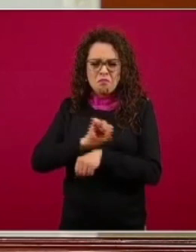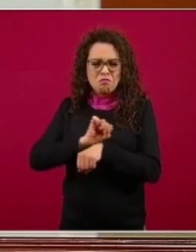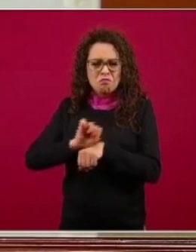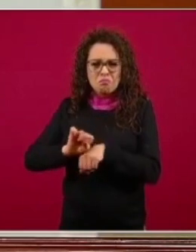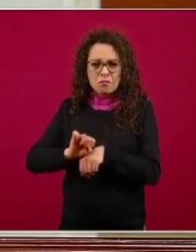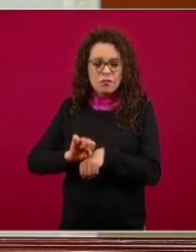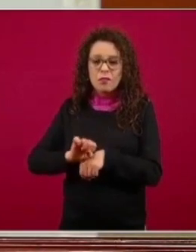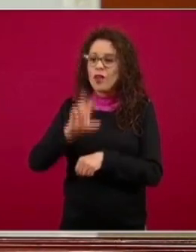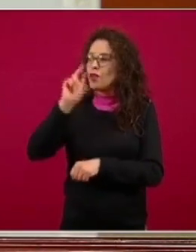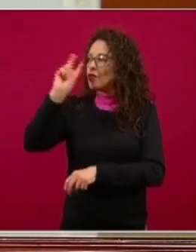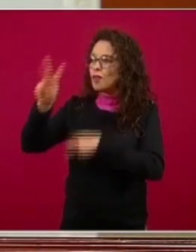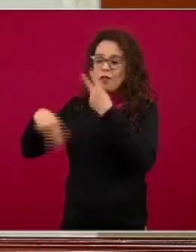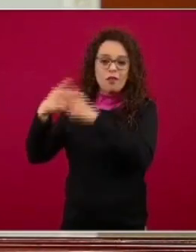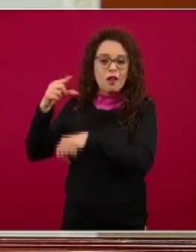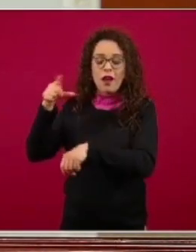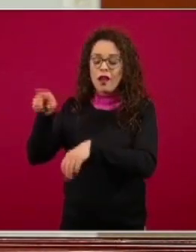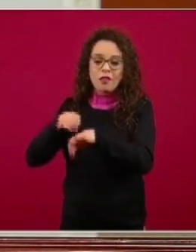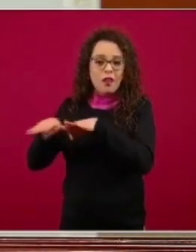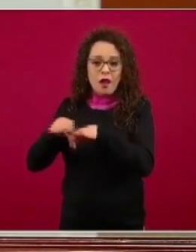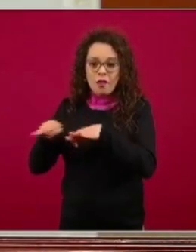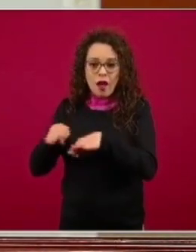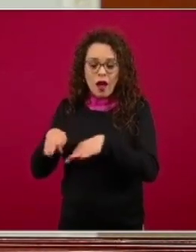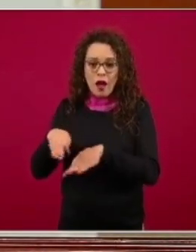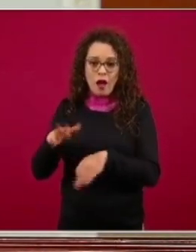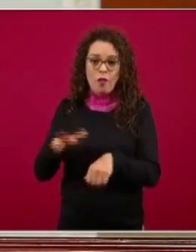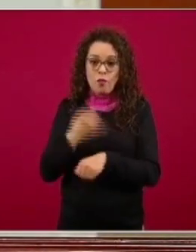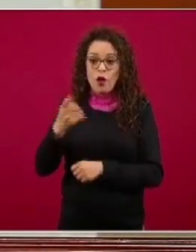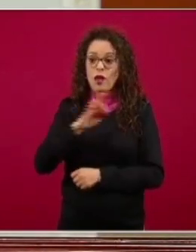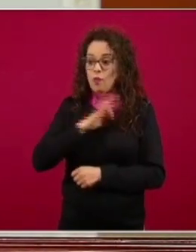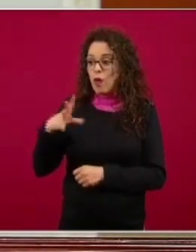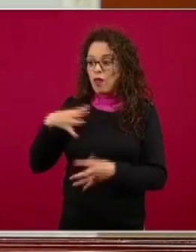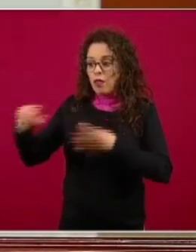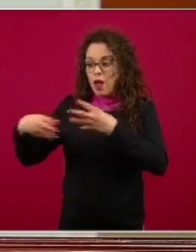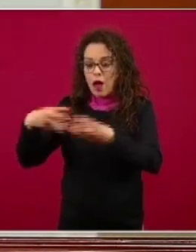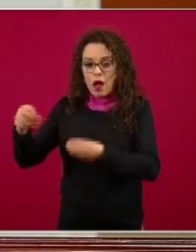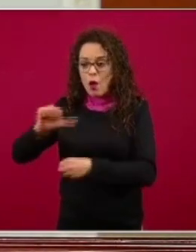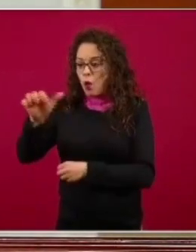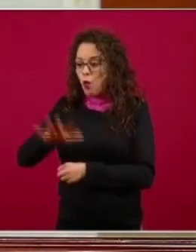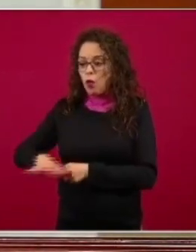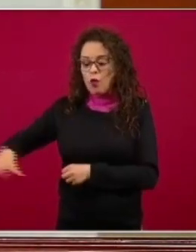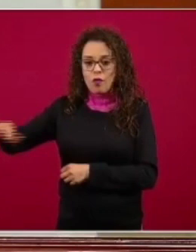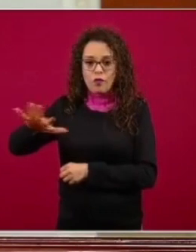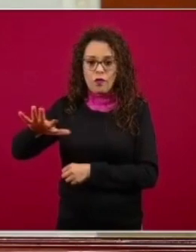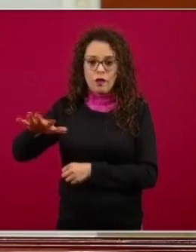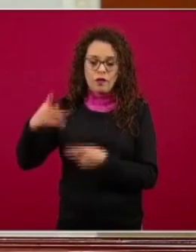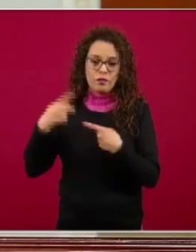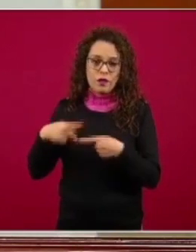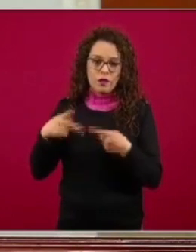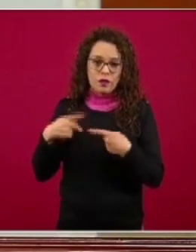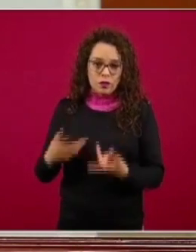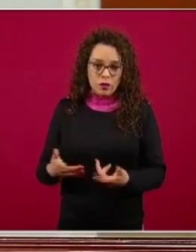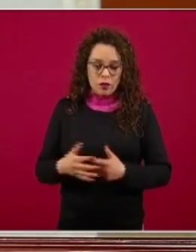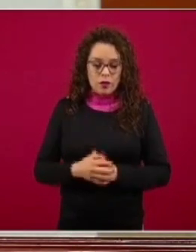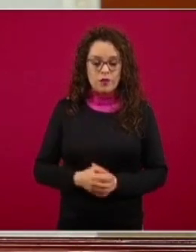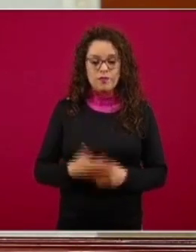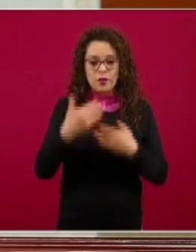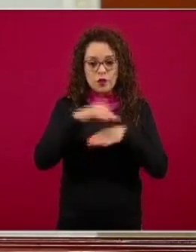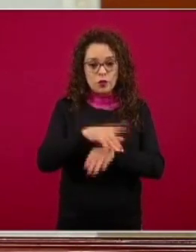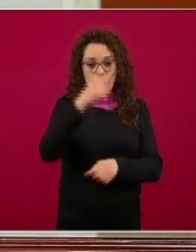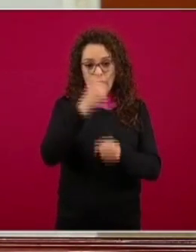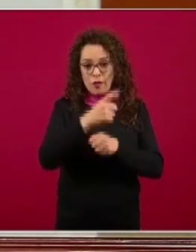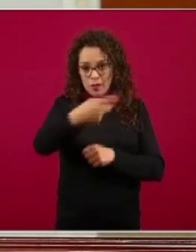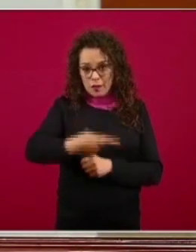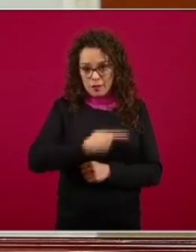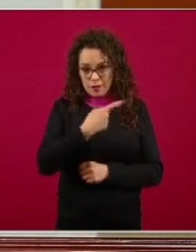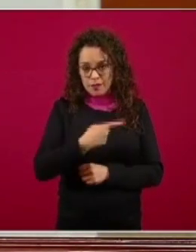contagiar al resto de las personas en relación a su primera pregunta de casos de reinfección